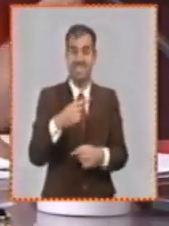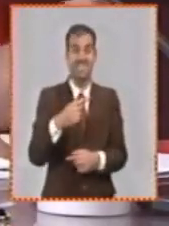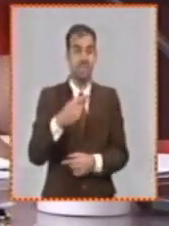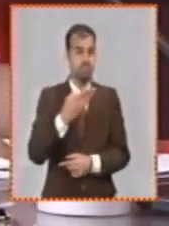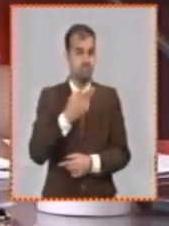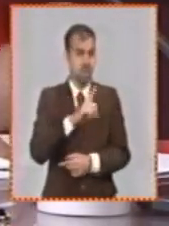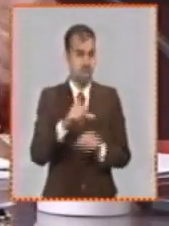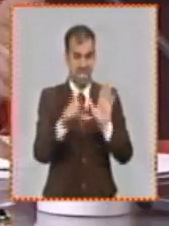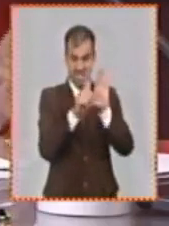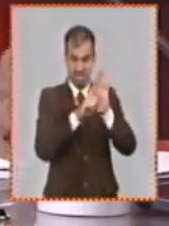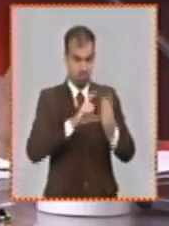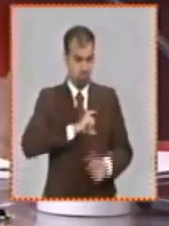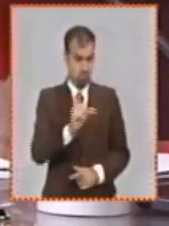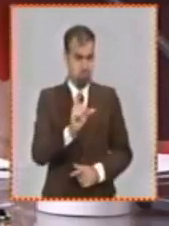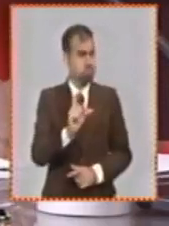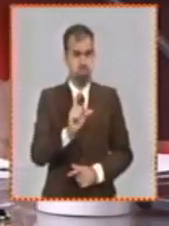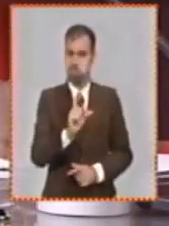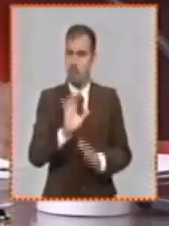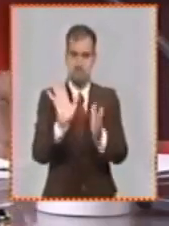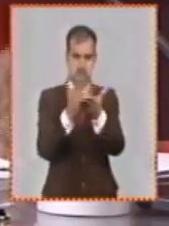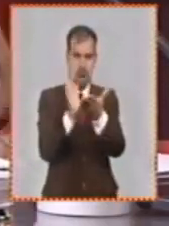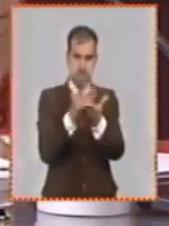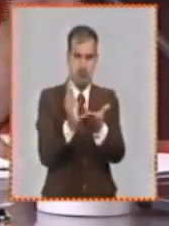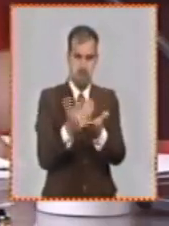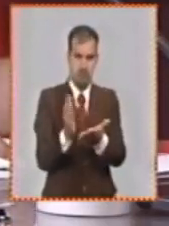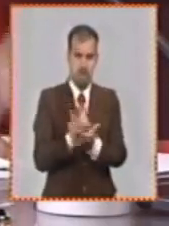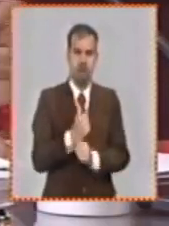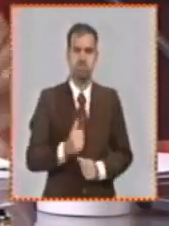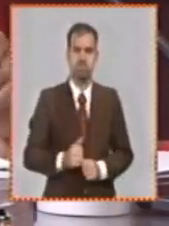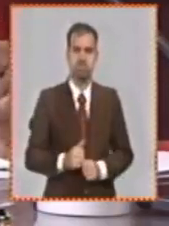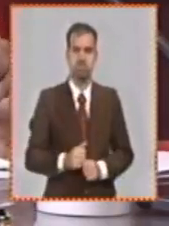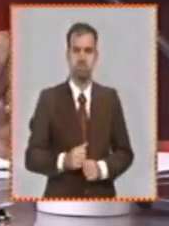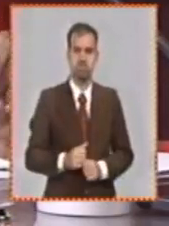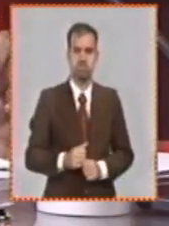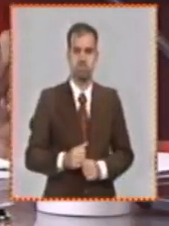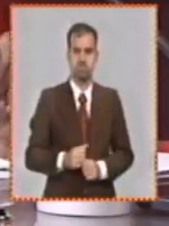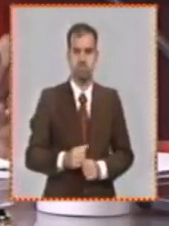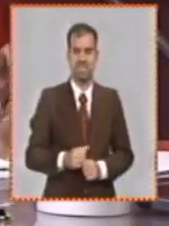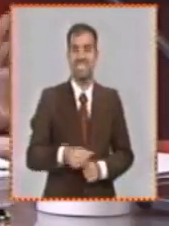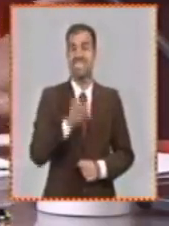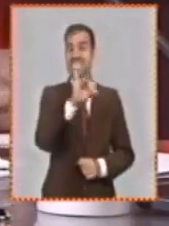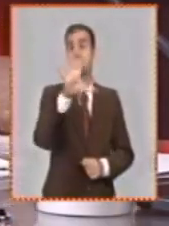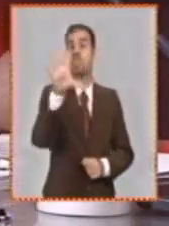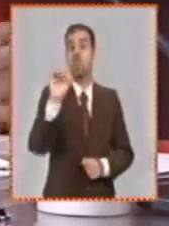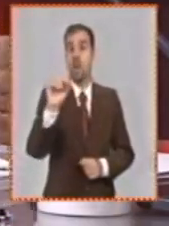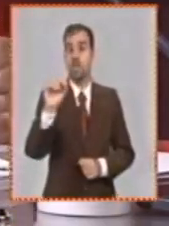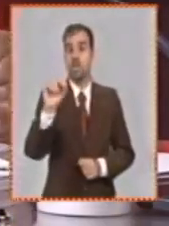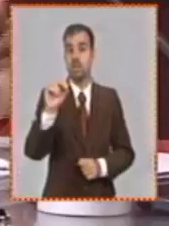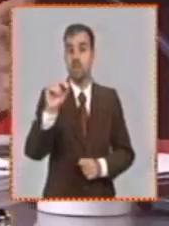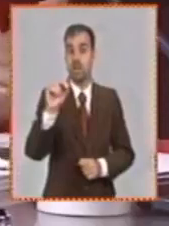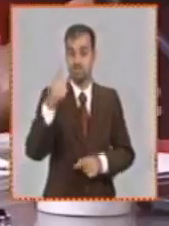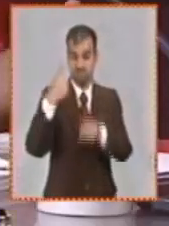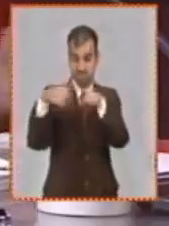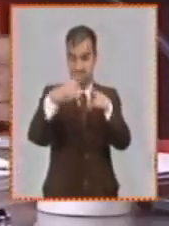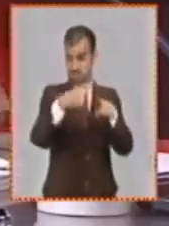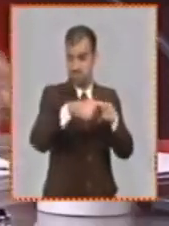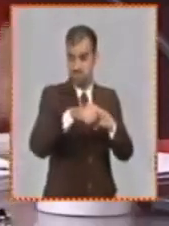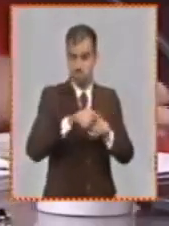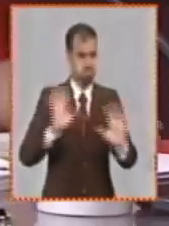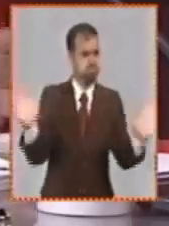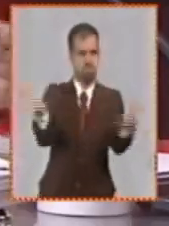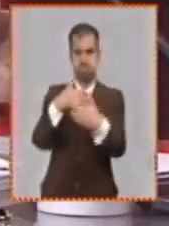de trabajo por cuenta propia más de 600 retiros de licencia 750 decomisos en esta en